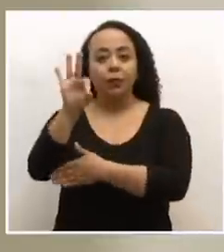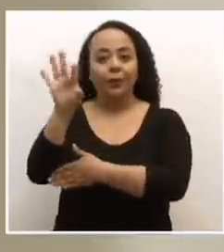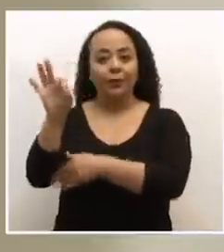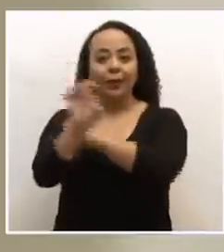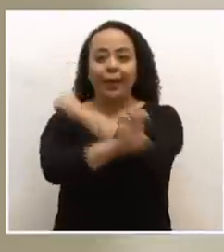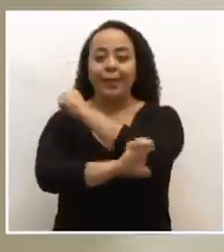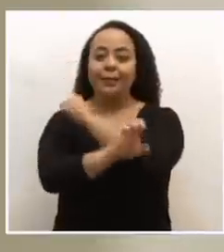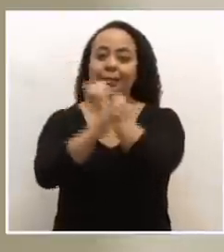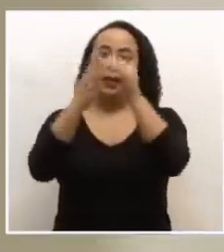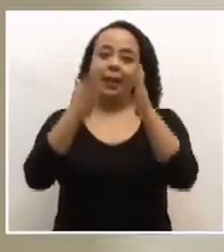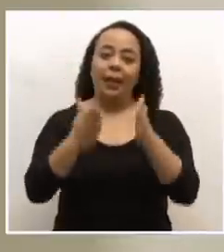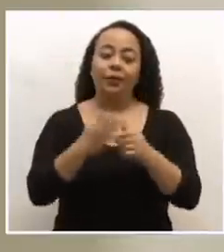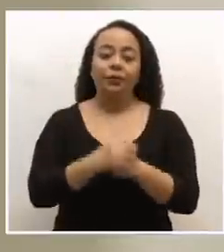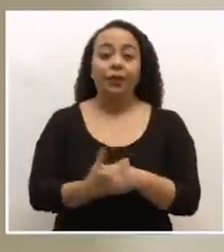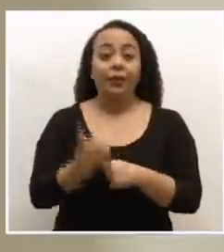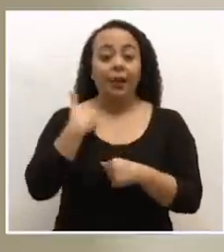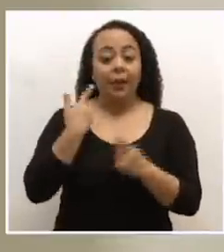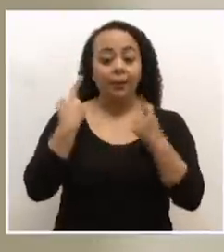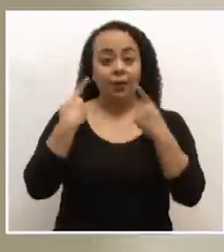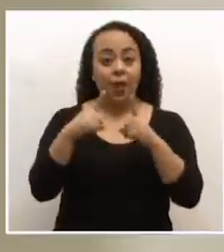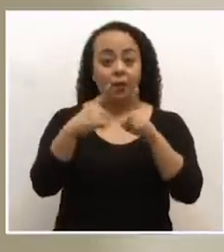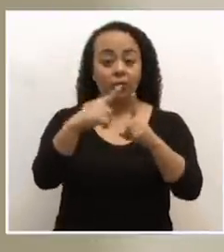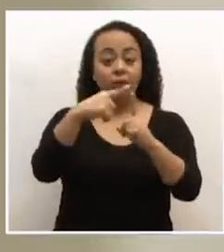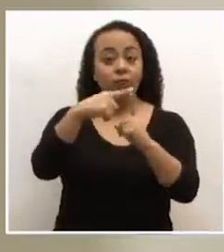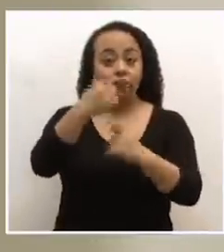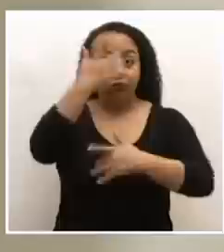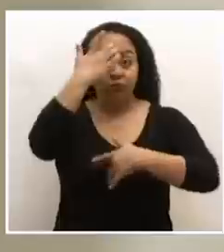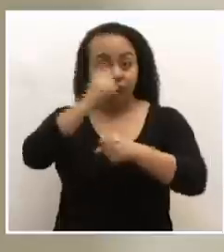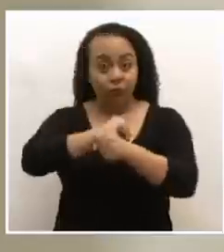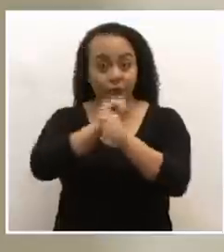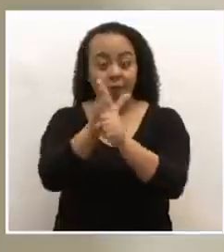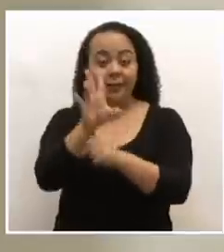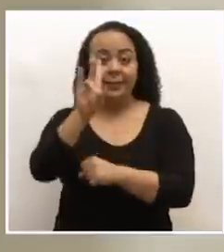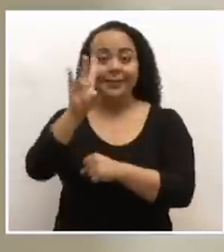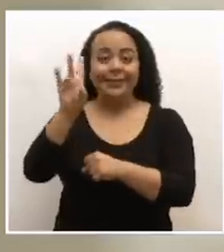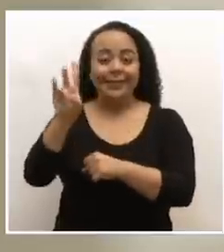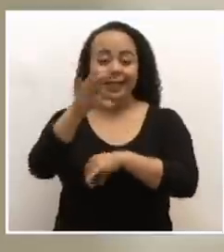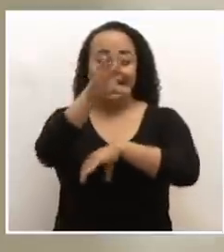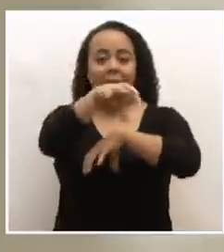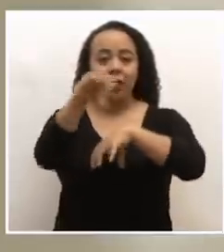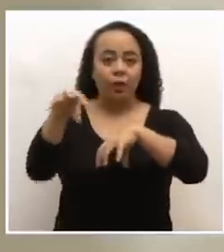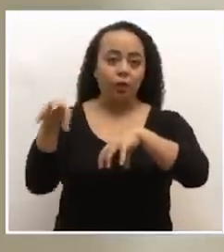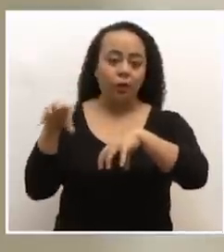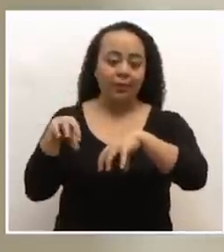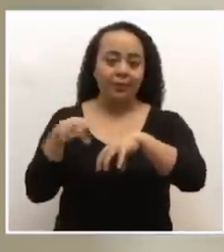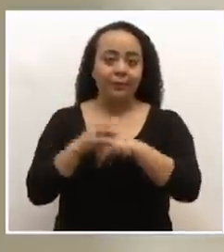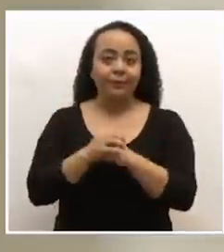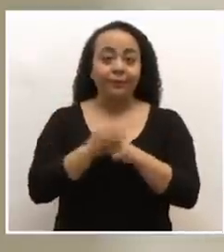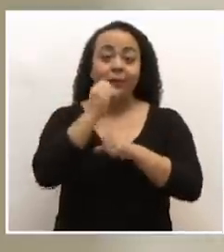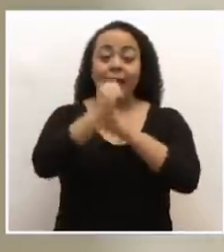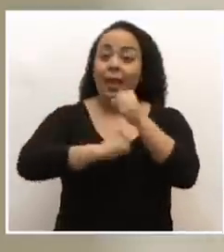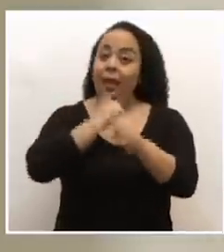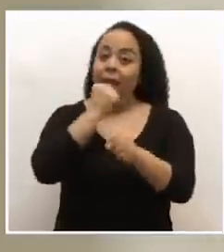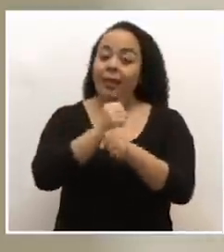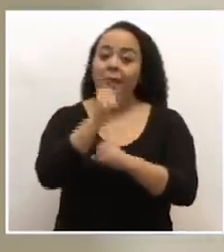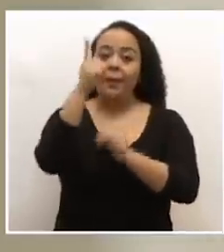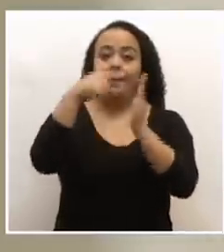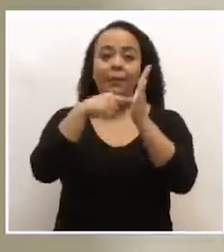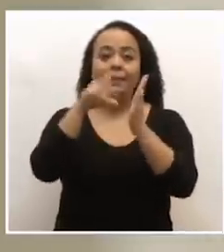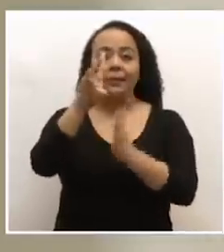extranjeros. Tenemos casos positivos en 77 cantones. Por edad tenemos 1